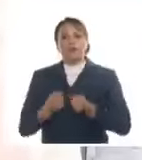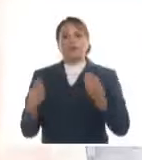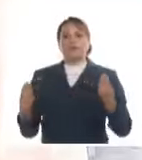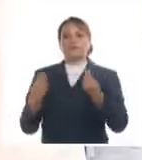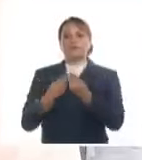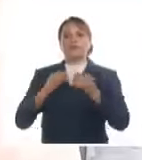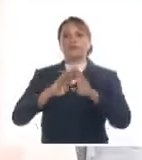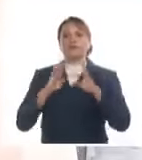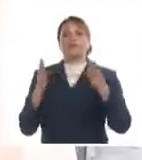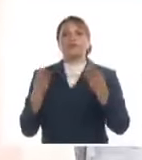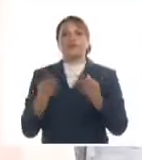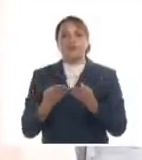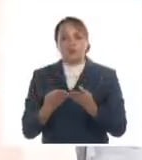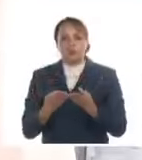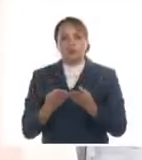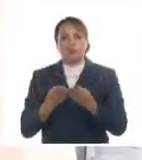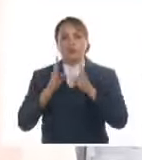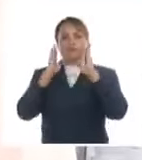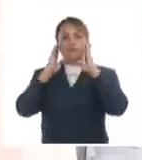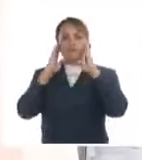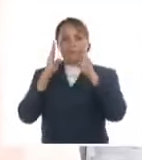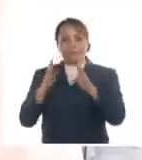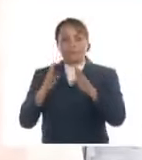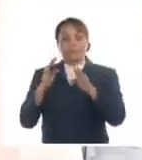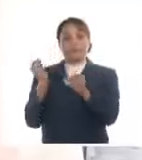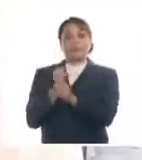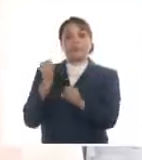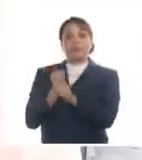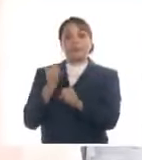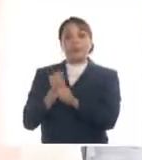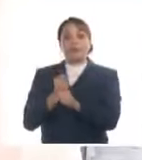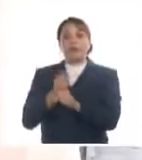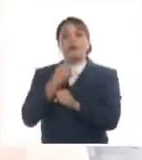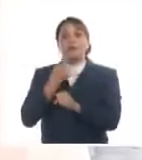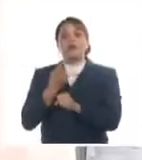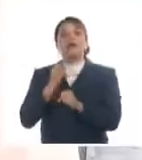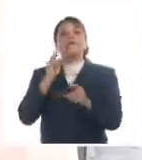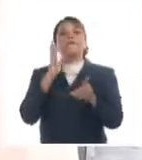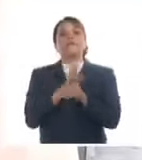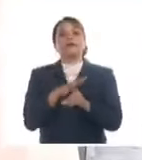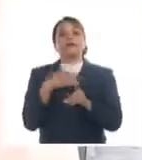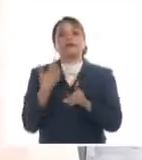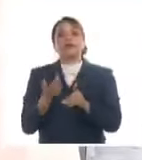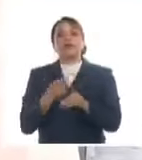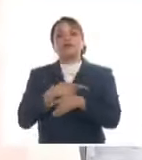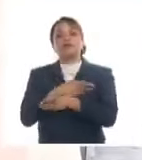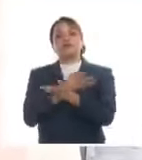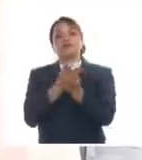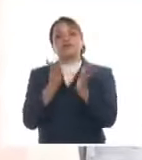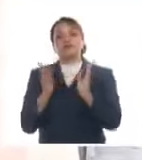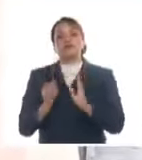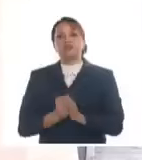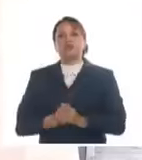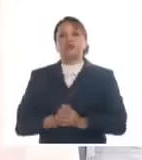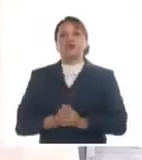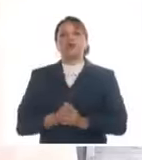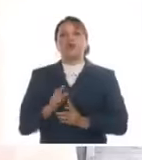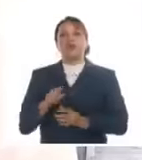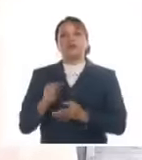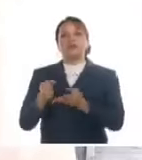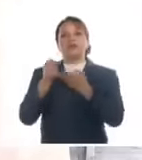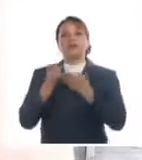la logística puesta en función de ello, iniciará la distribución que va a permitir